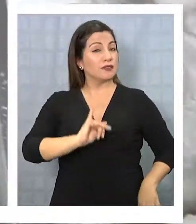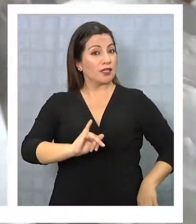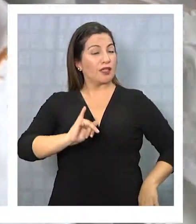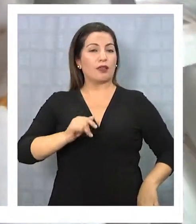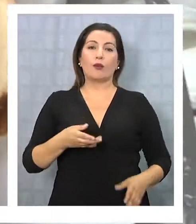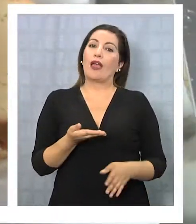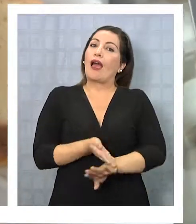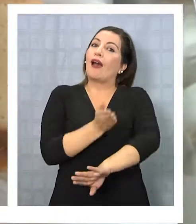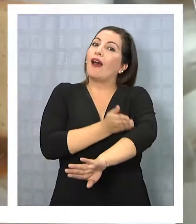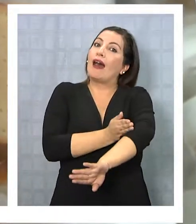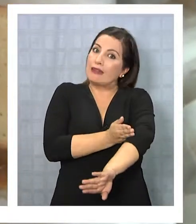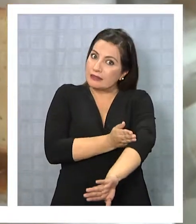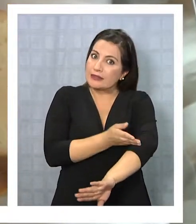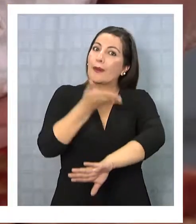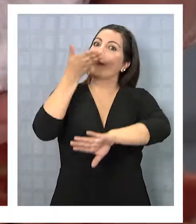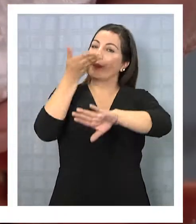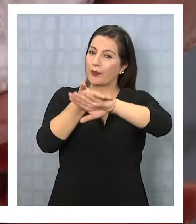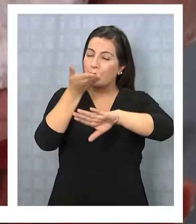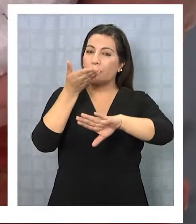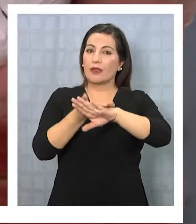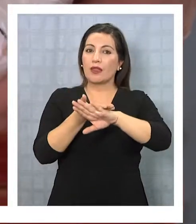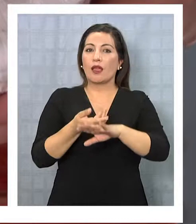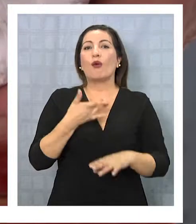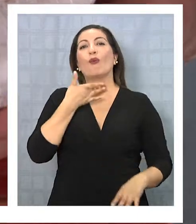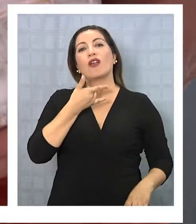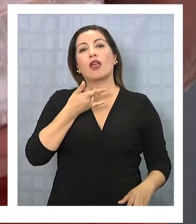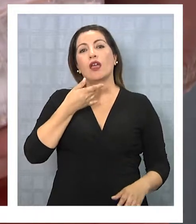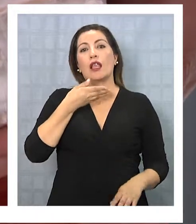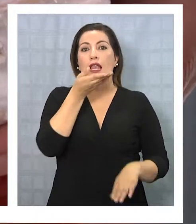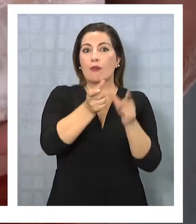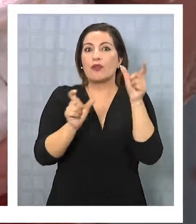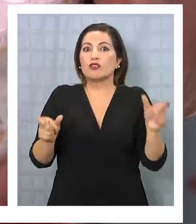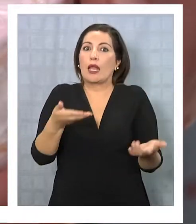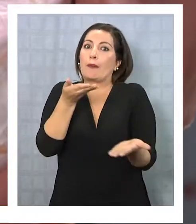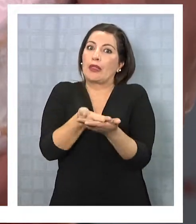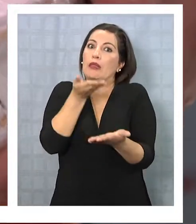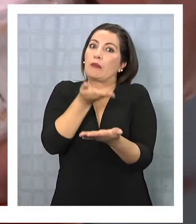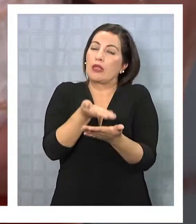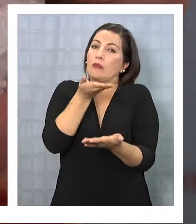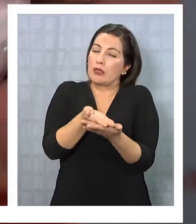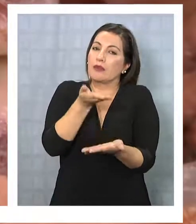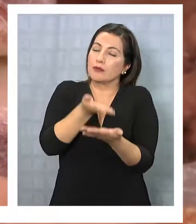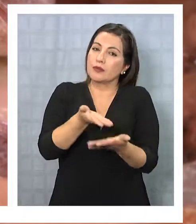debe encargarlo con varios días de anticipación porque la demanda es bastante alta.